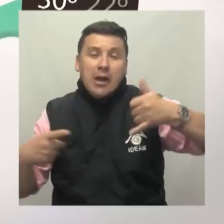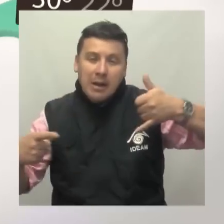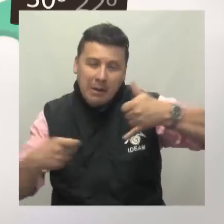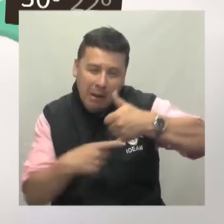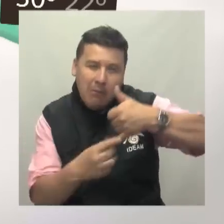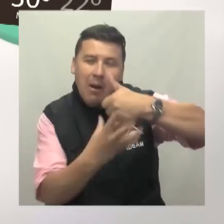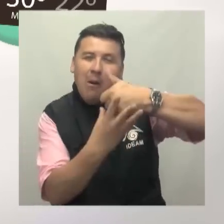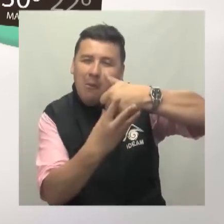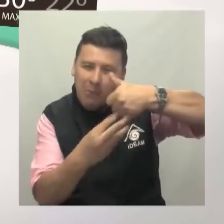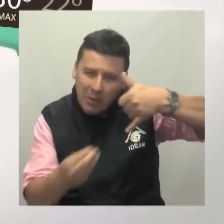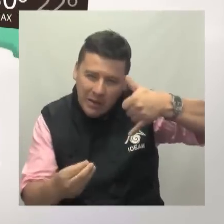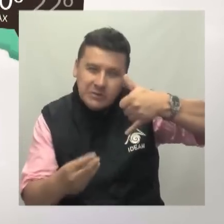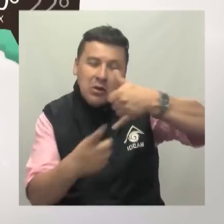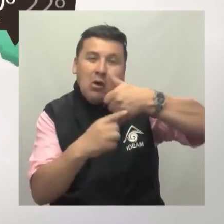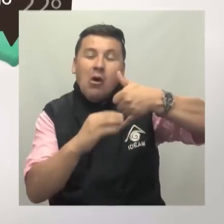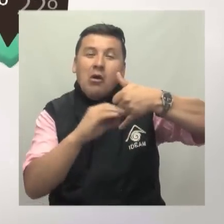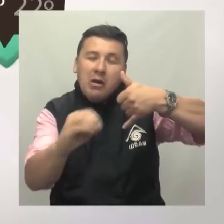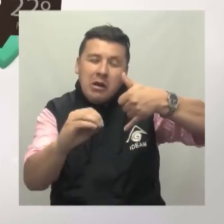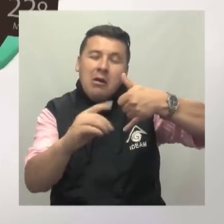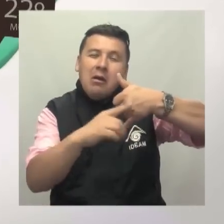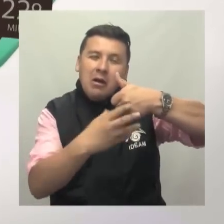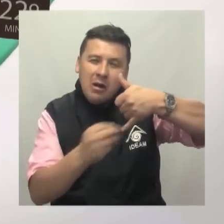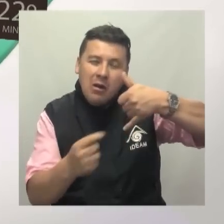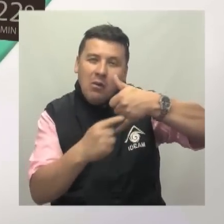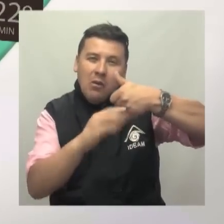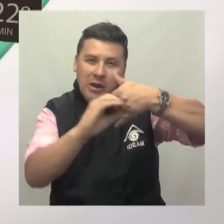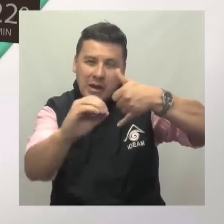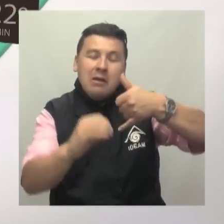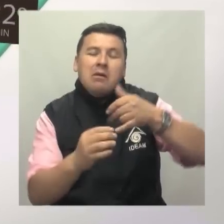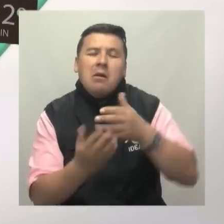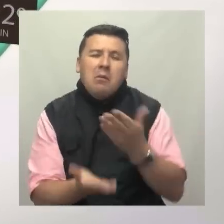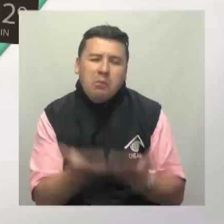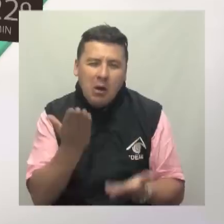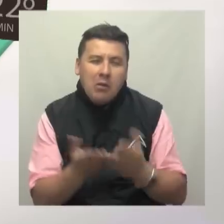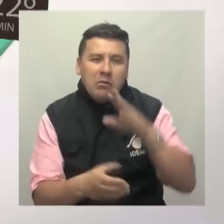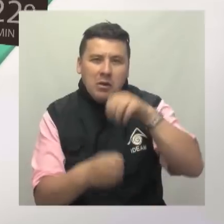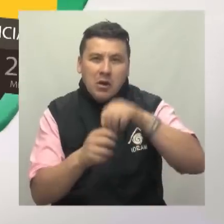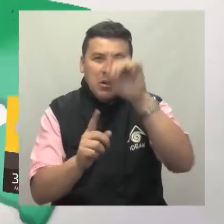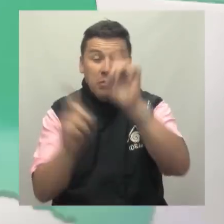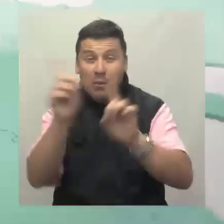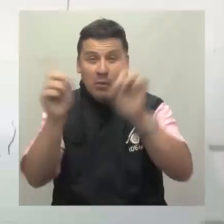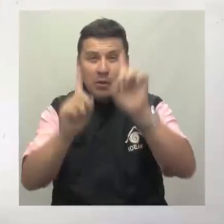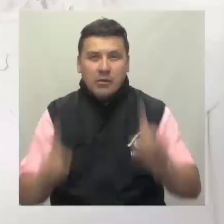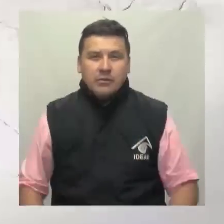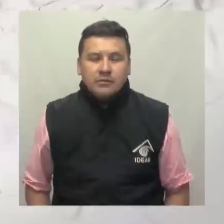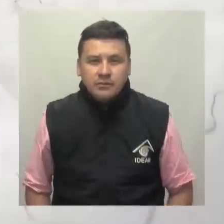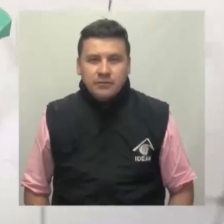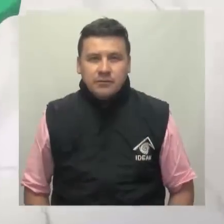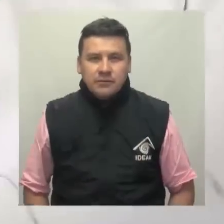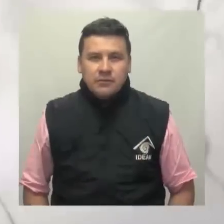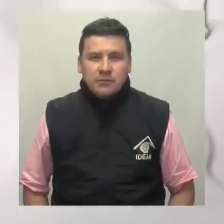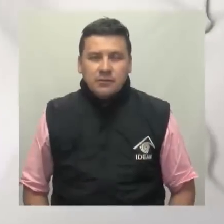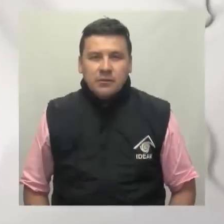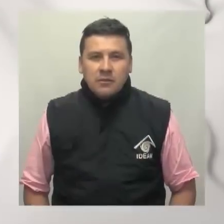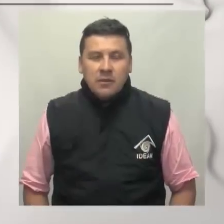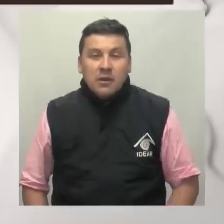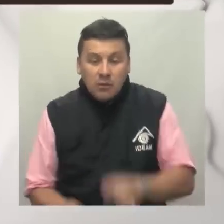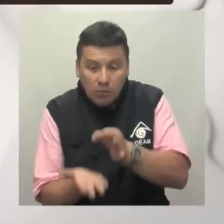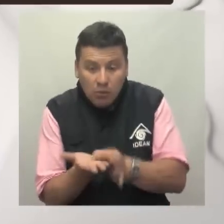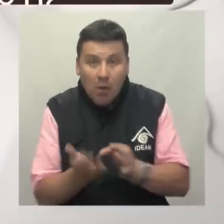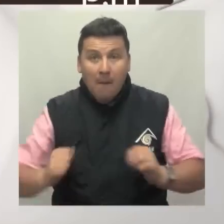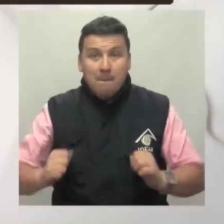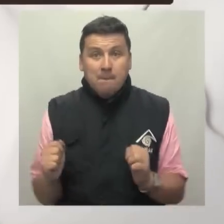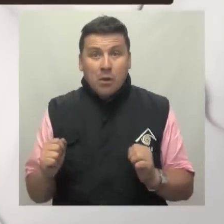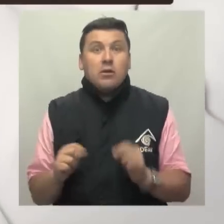Amazonas, Baupés, oriente del sur de Guaviare y en Guainía, con probabilidad de descargas eléctricas. La